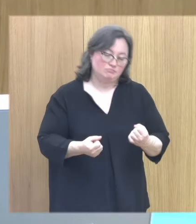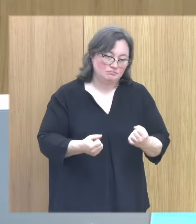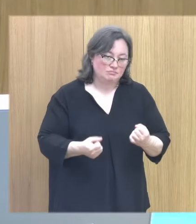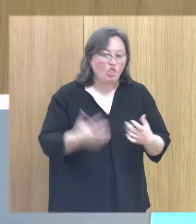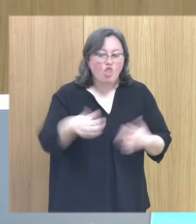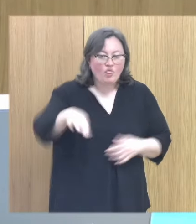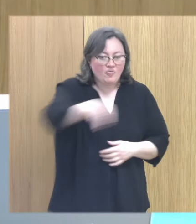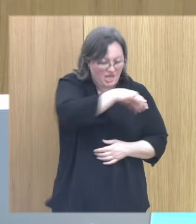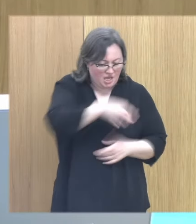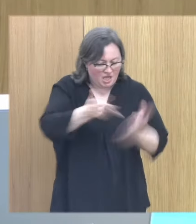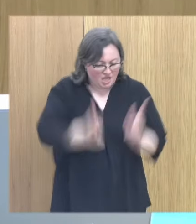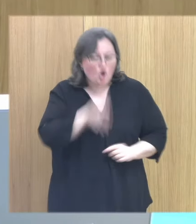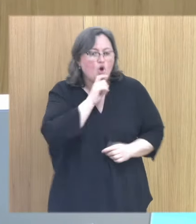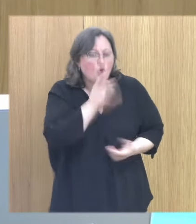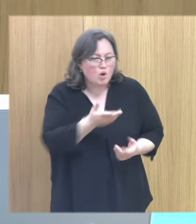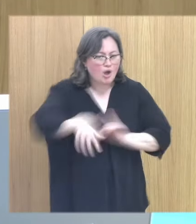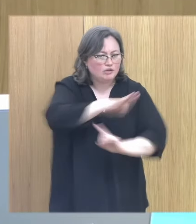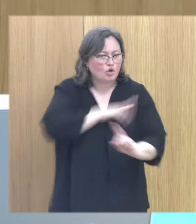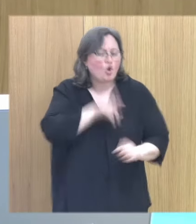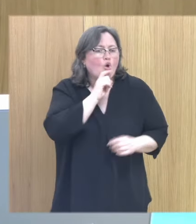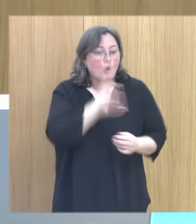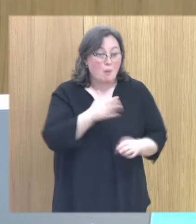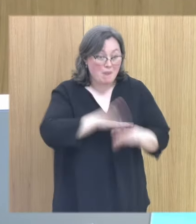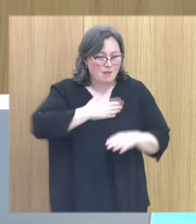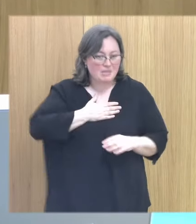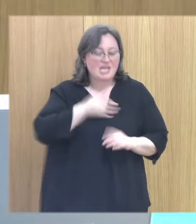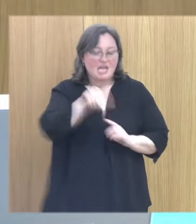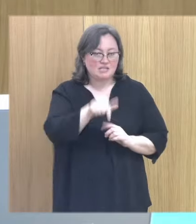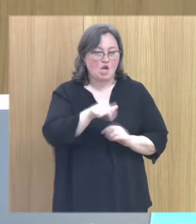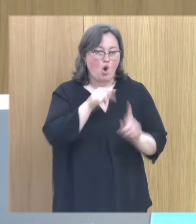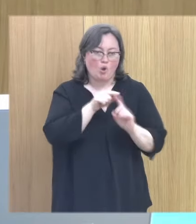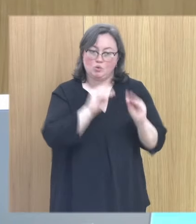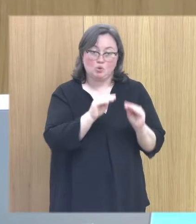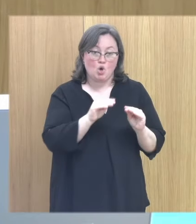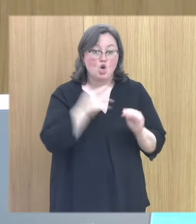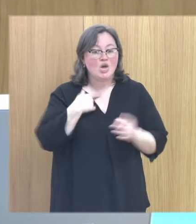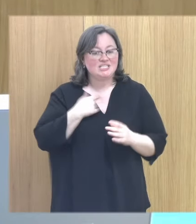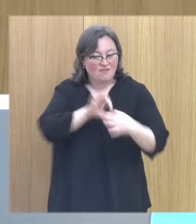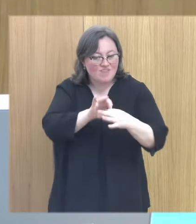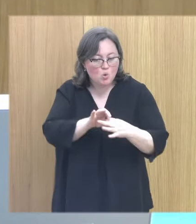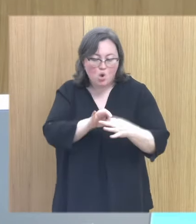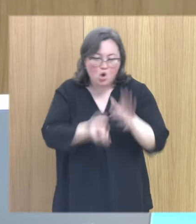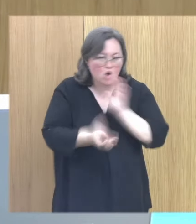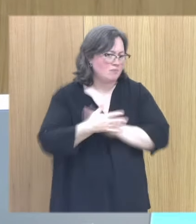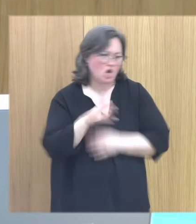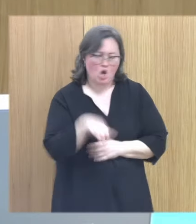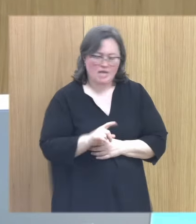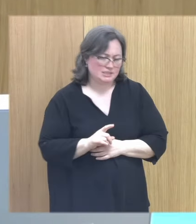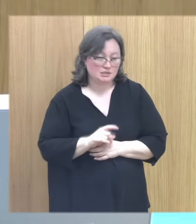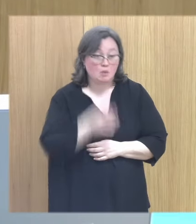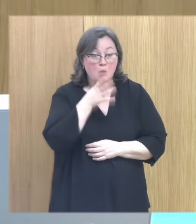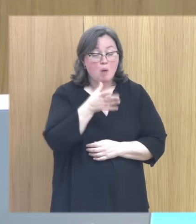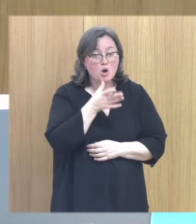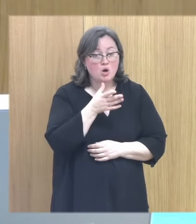dónde está cómo está en qué entorno está y a mí me parece que ese es el objeto no generar el vínculo porque entre